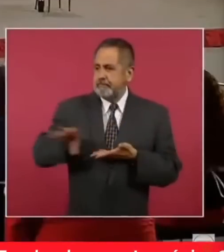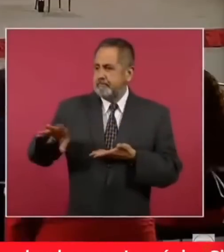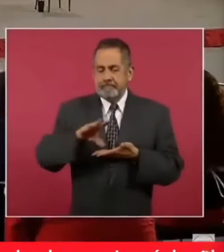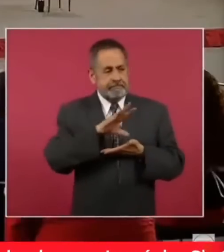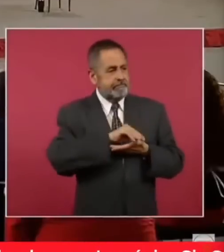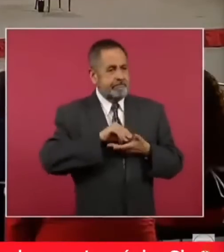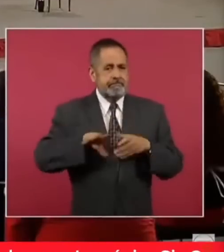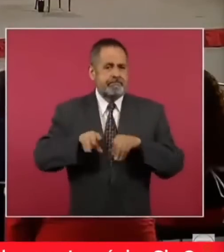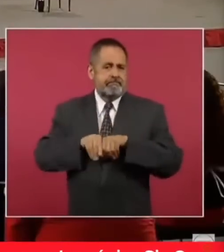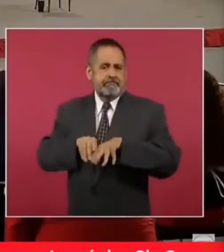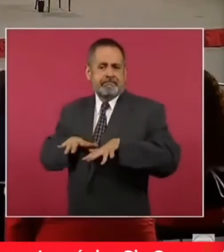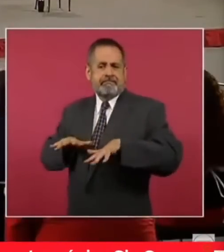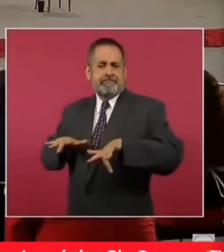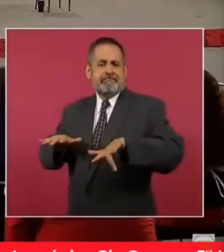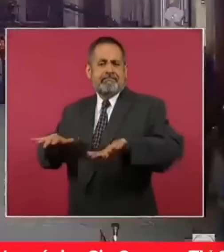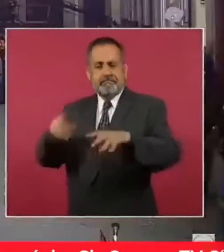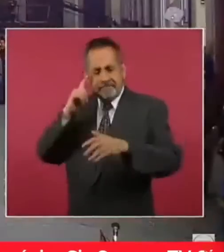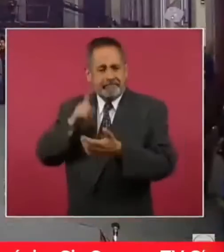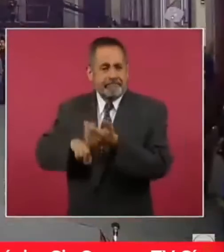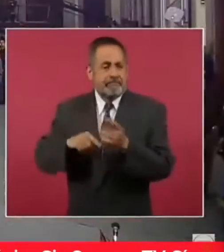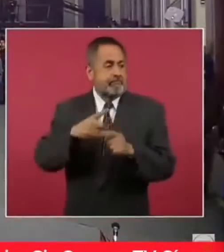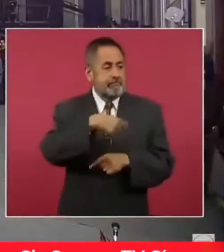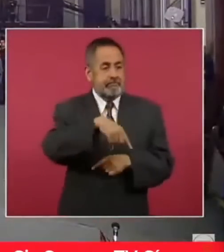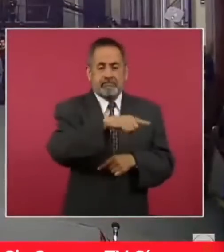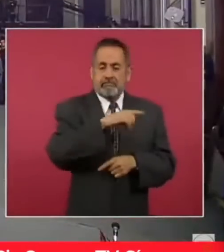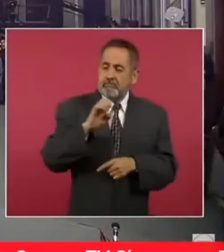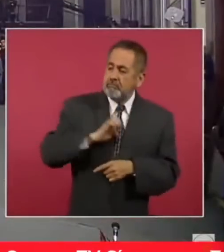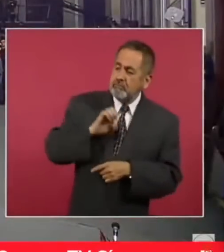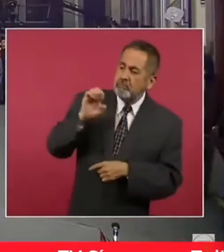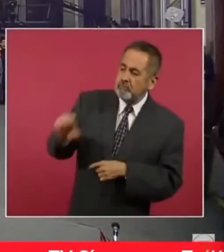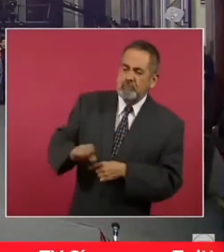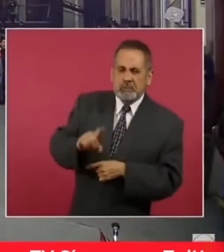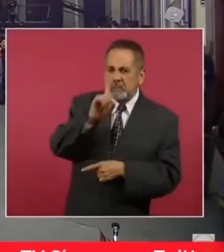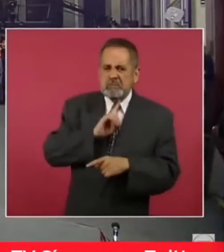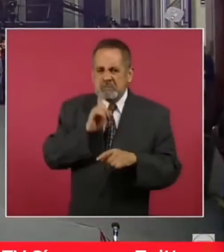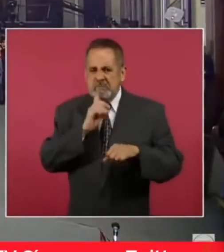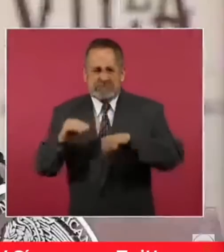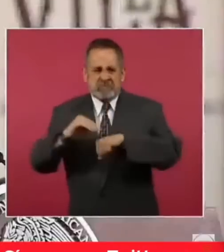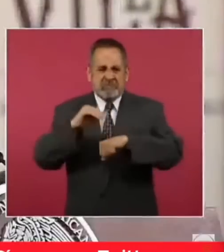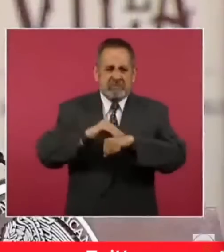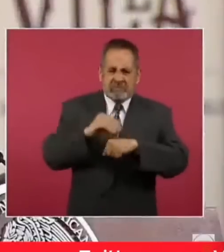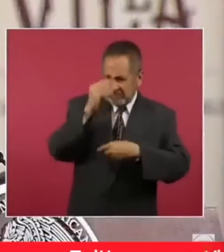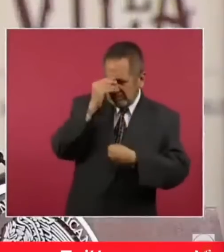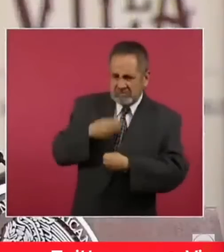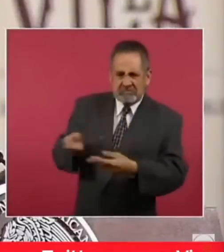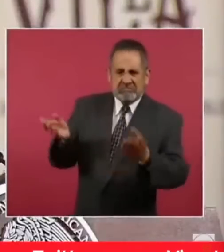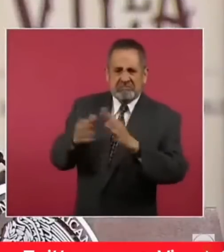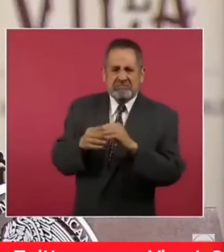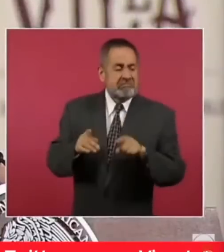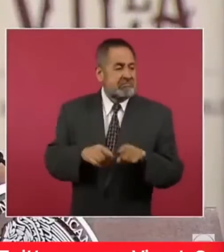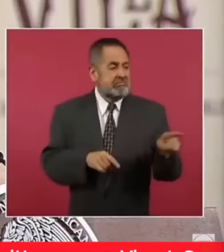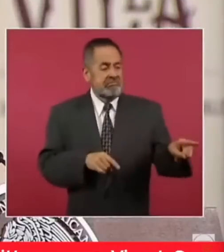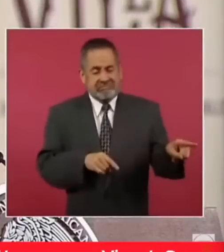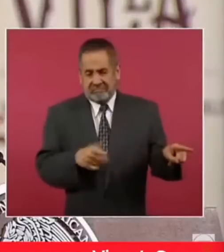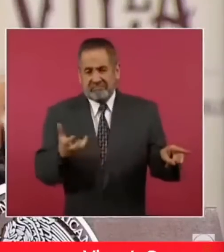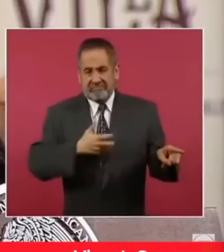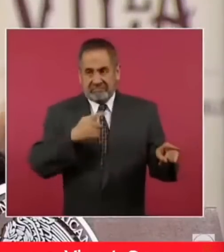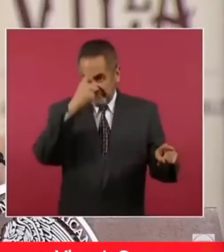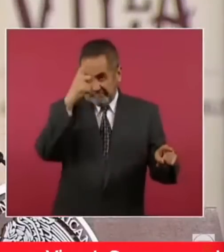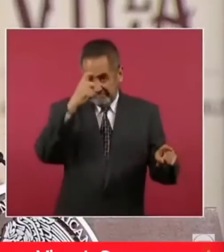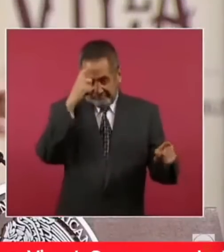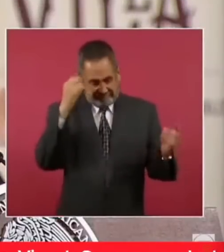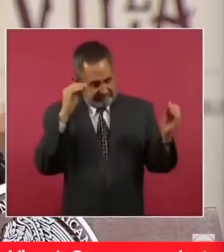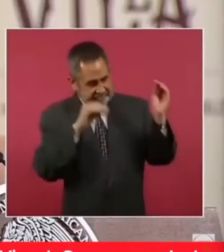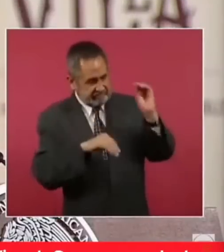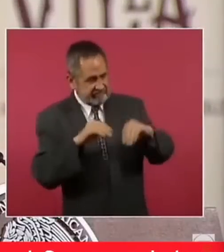diseminar el discurso de odio y de mentiras que ellos mismos crean y que tienen